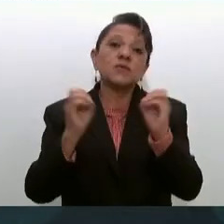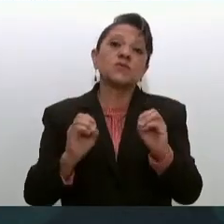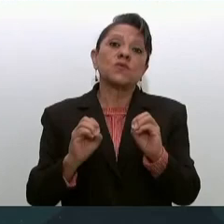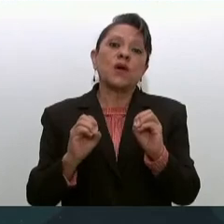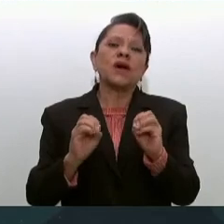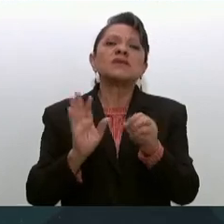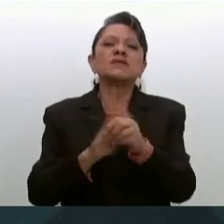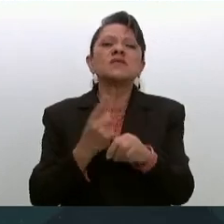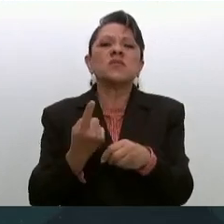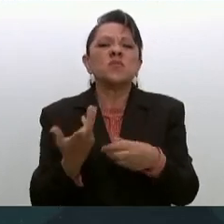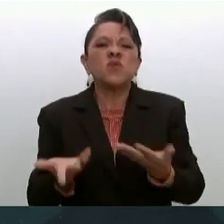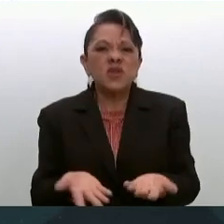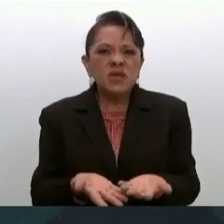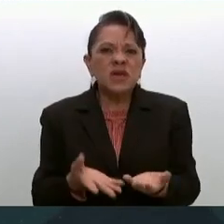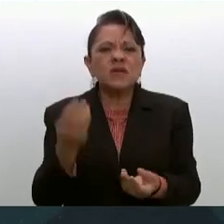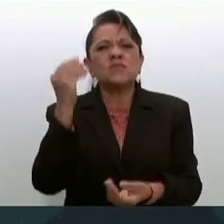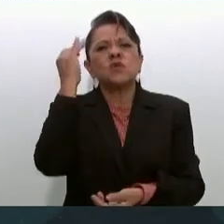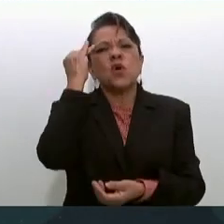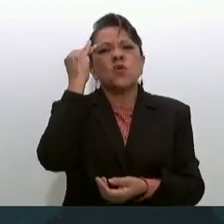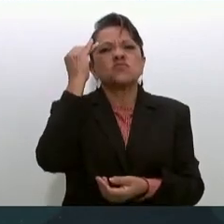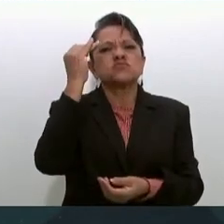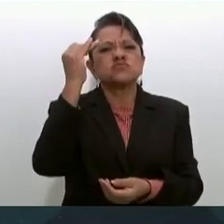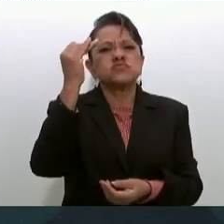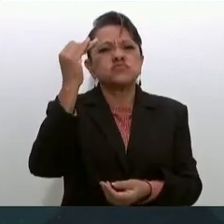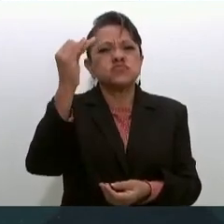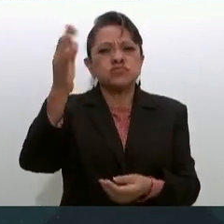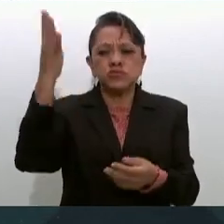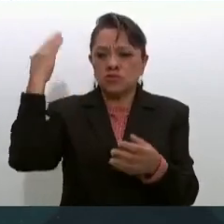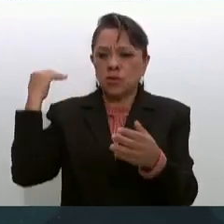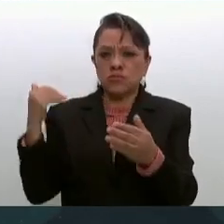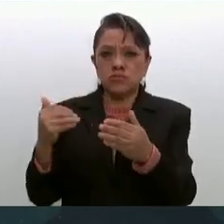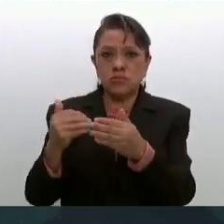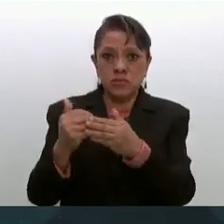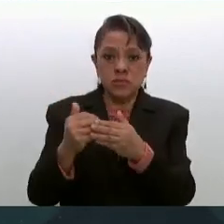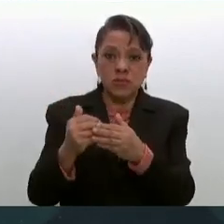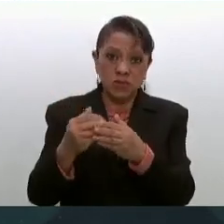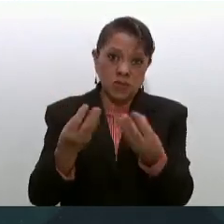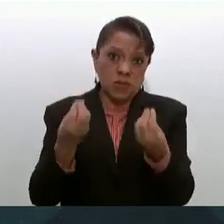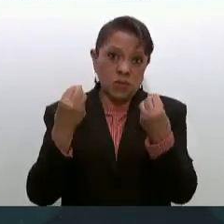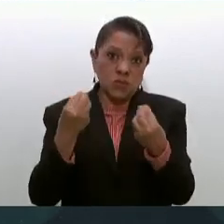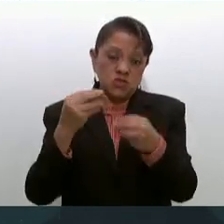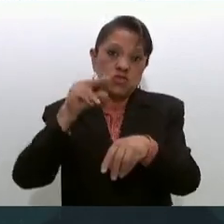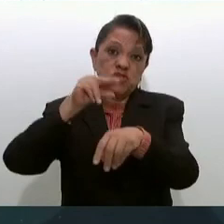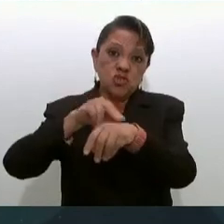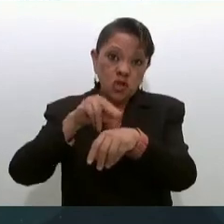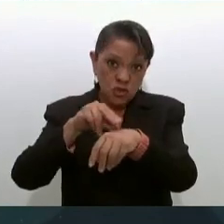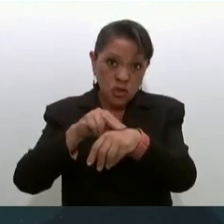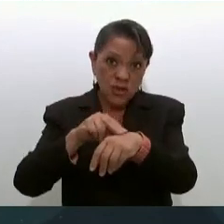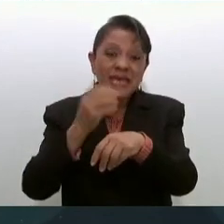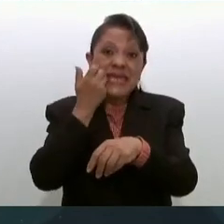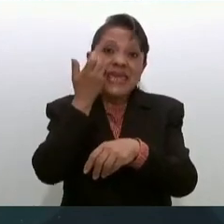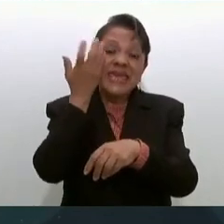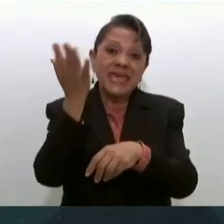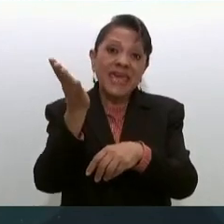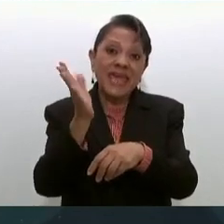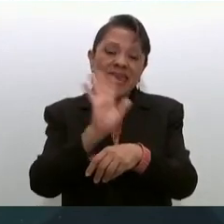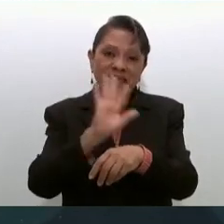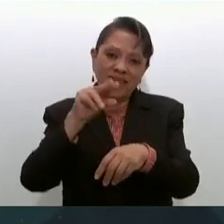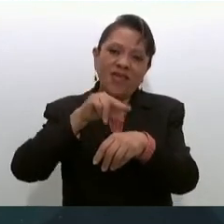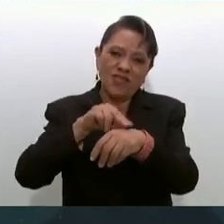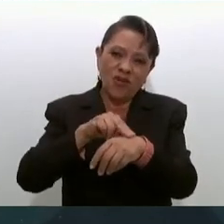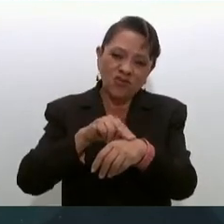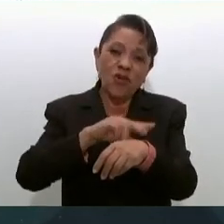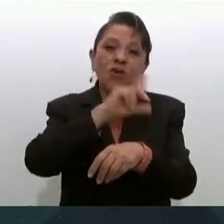durante mucho tiempo los que querían estudiar medicina eran rechazados con la mentira con el